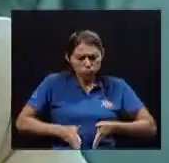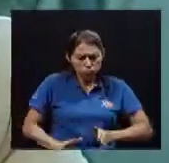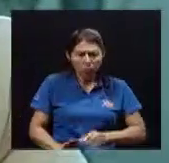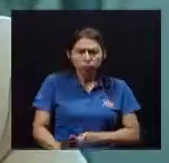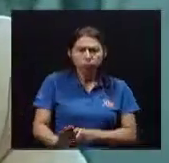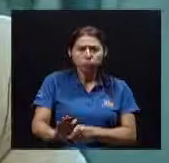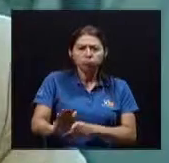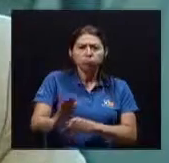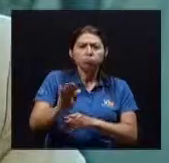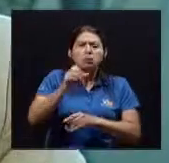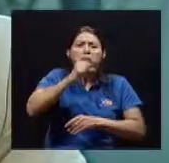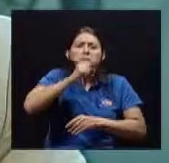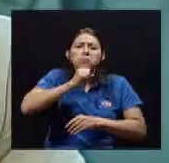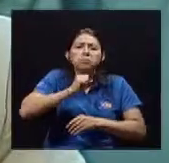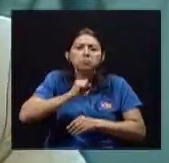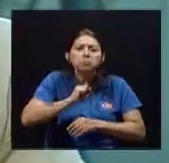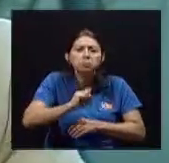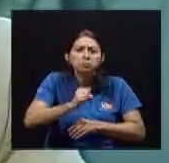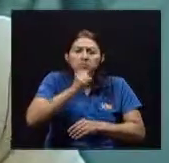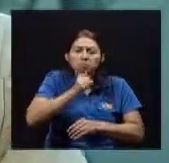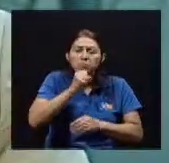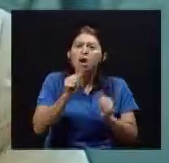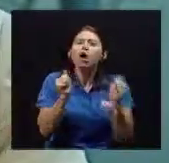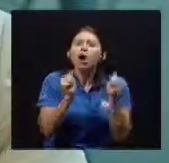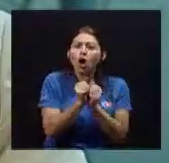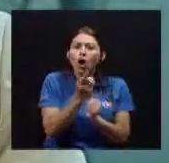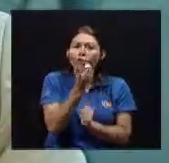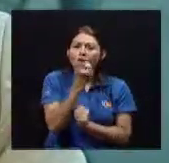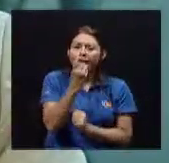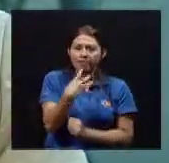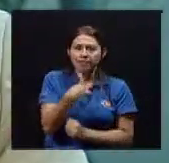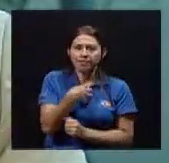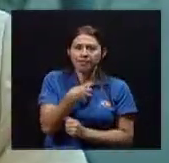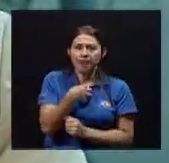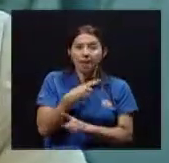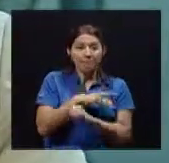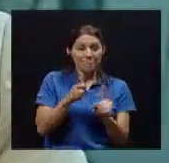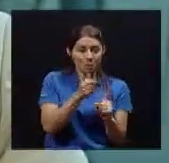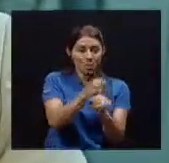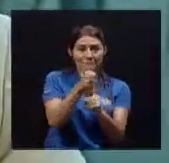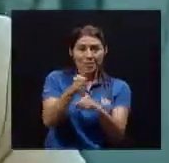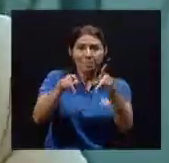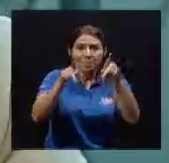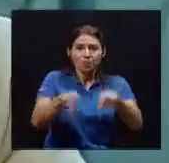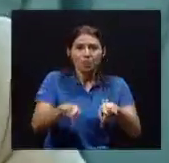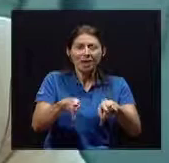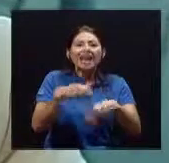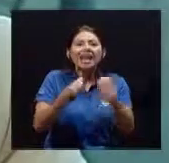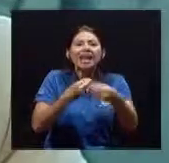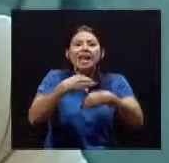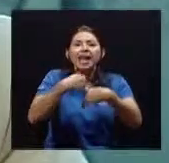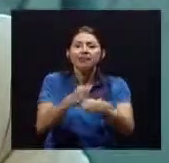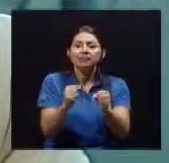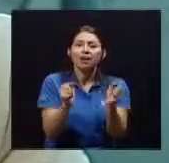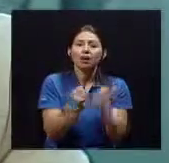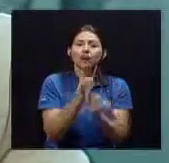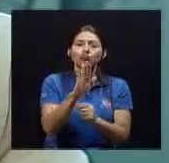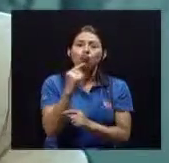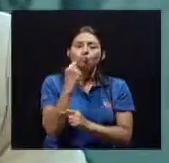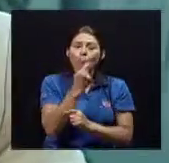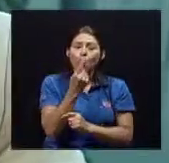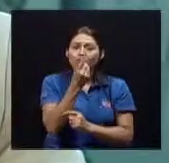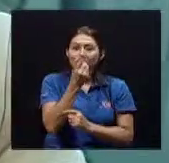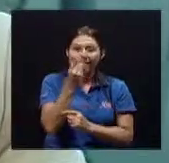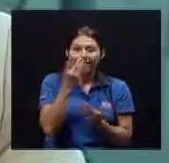Digamos El conocimiento Propio de la persona De lo que puede Y hace Con su cavidad oral Y entonces